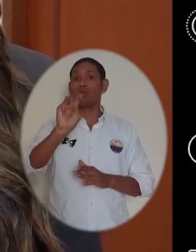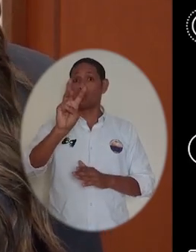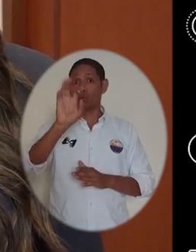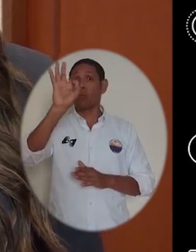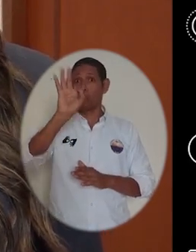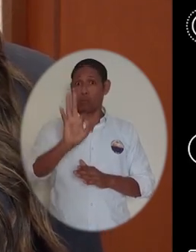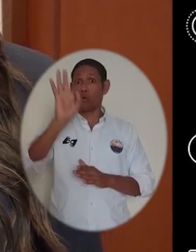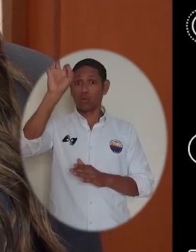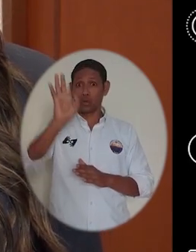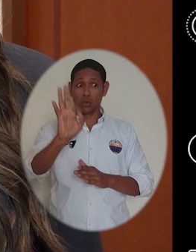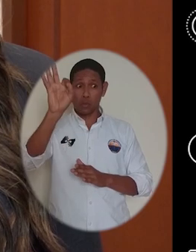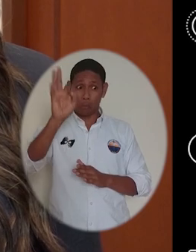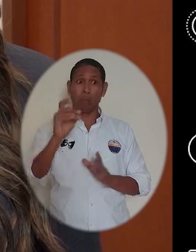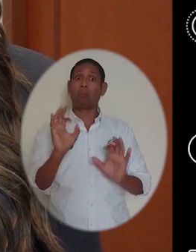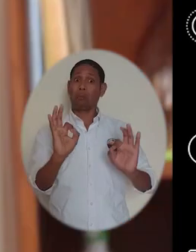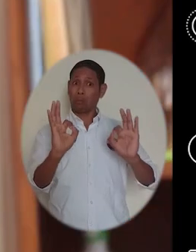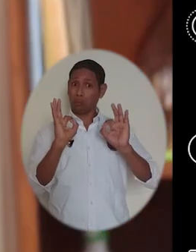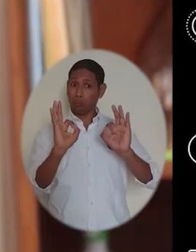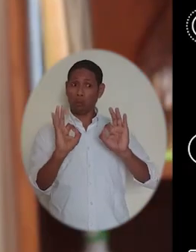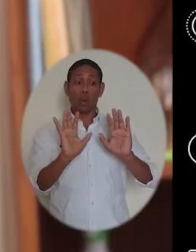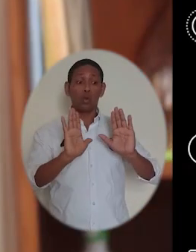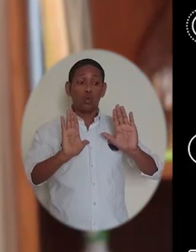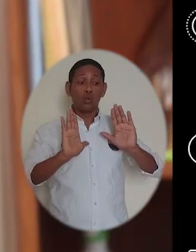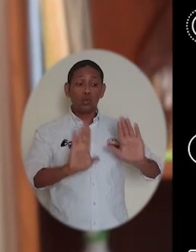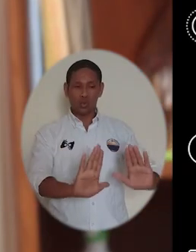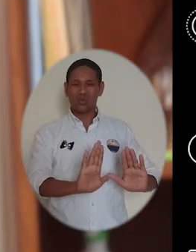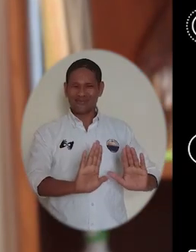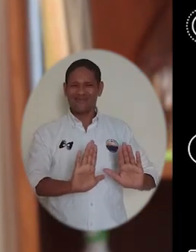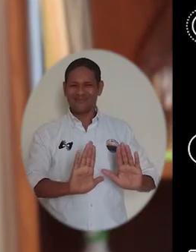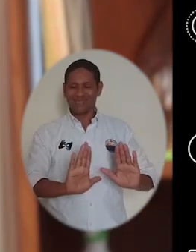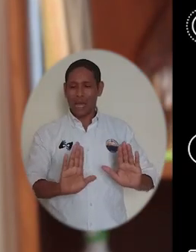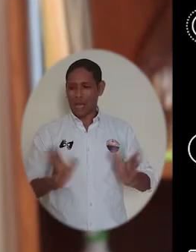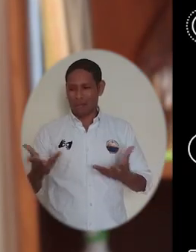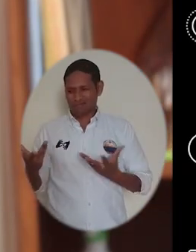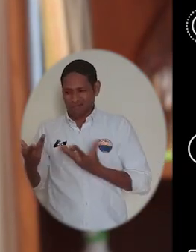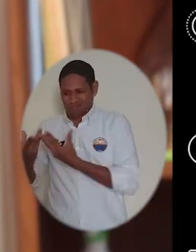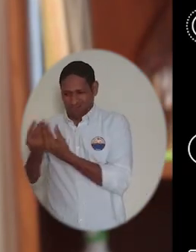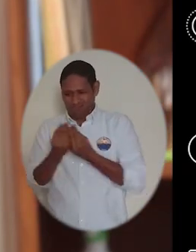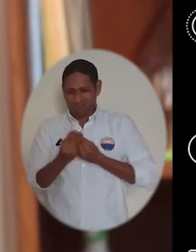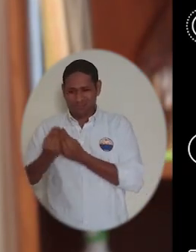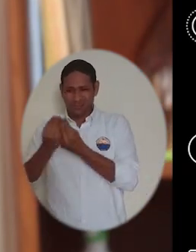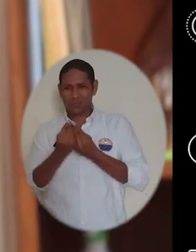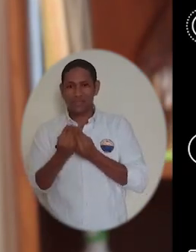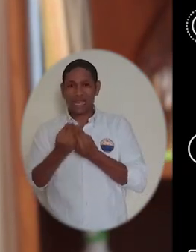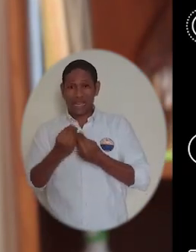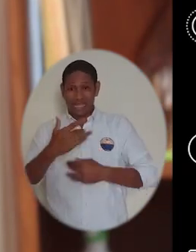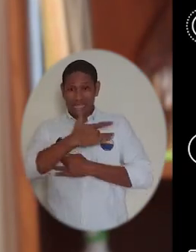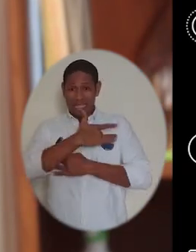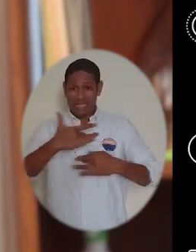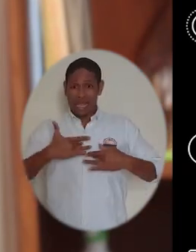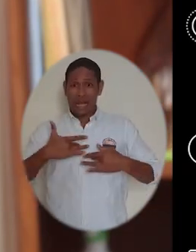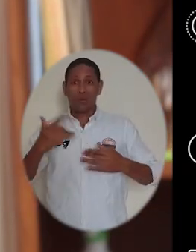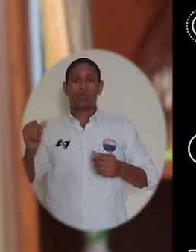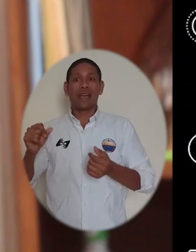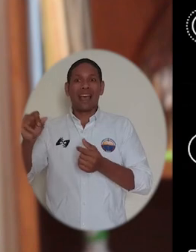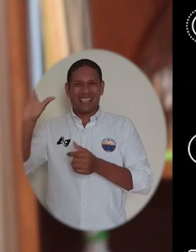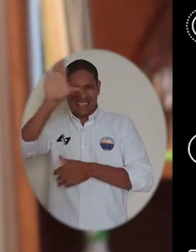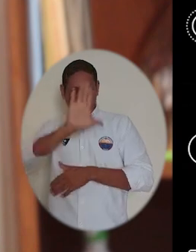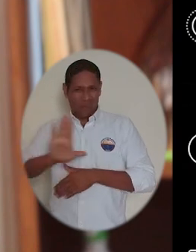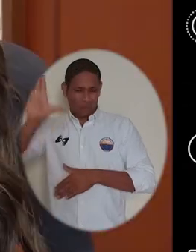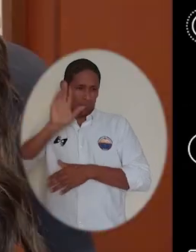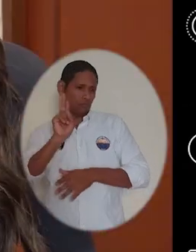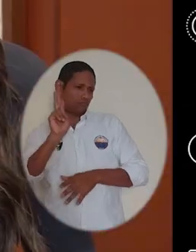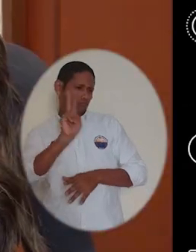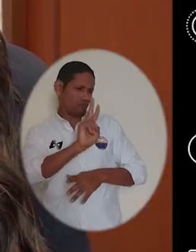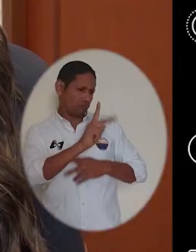cumplimiento por parte del Laboratorio de Salud Pública Departamental, el INS expidió el acta de inicio para operar como